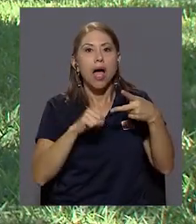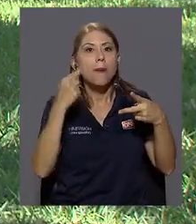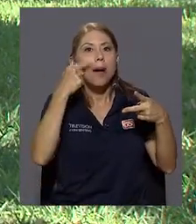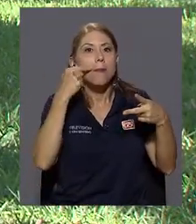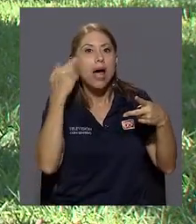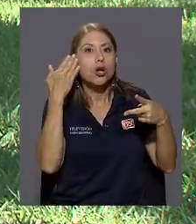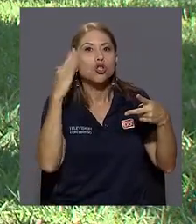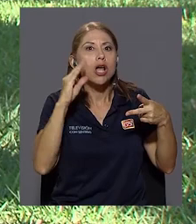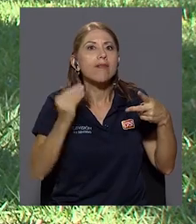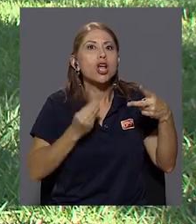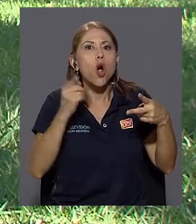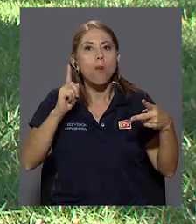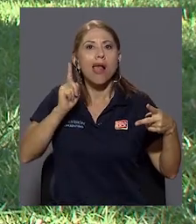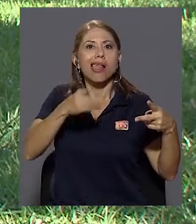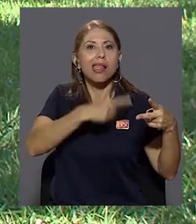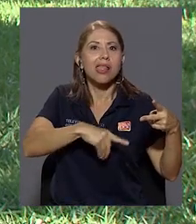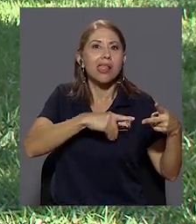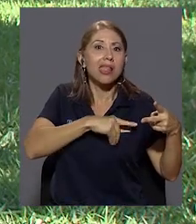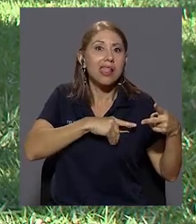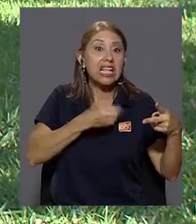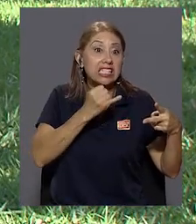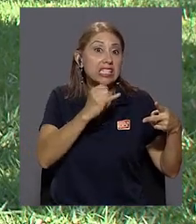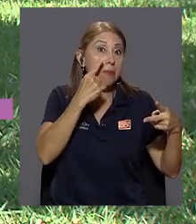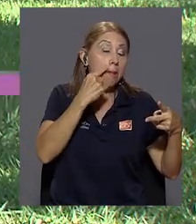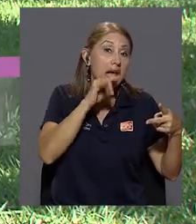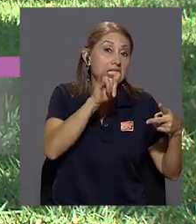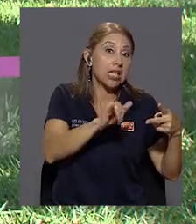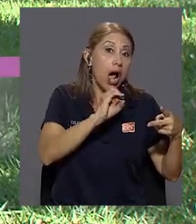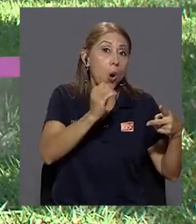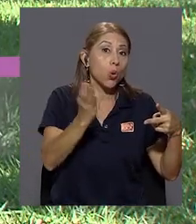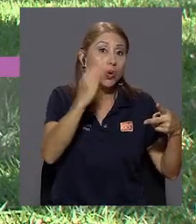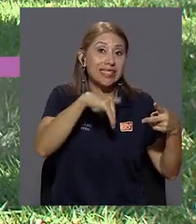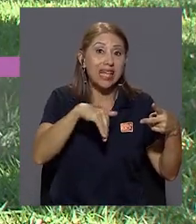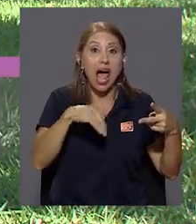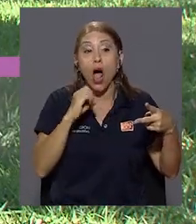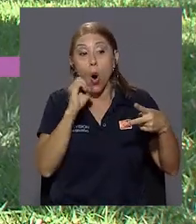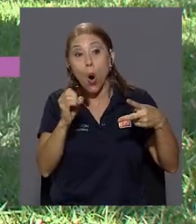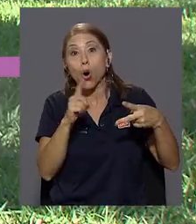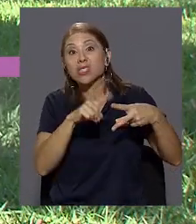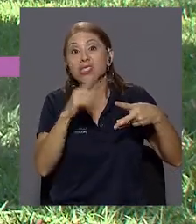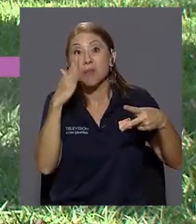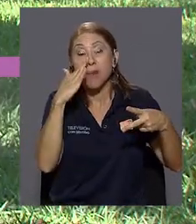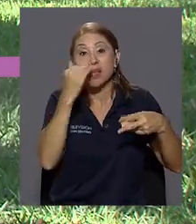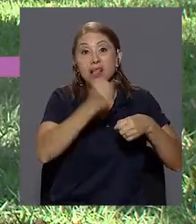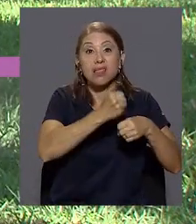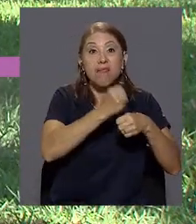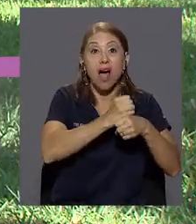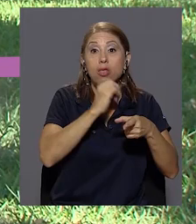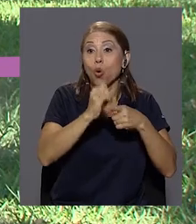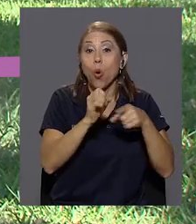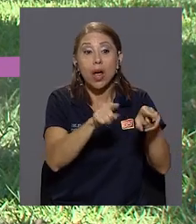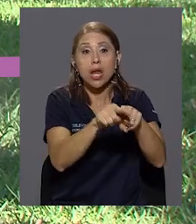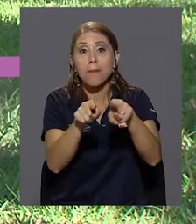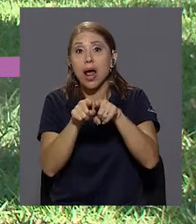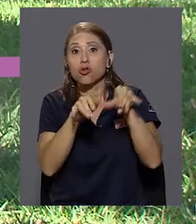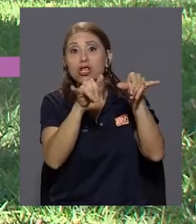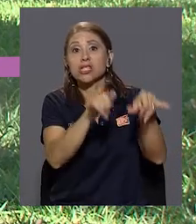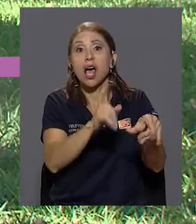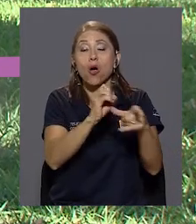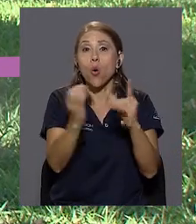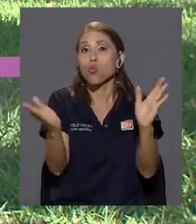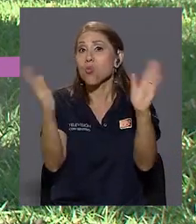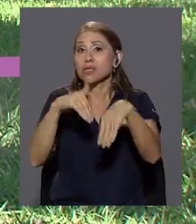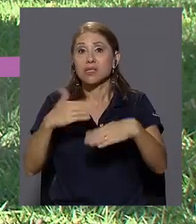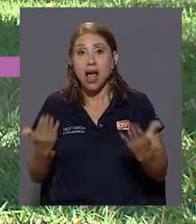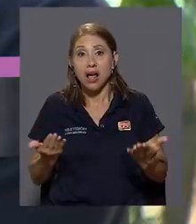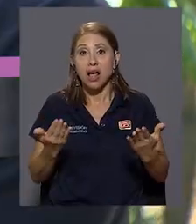o poner disciplina, si es que papá está, si no está, si mamá es la que está trabajando, si los hermanos están o no están, porque a nosotros